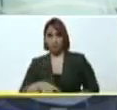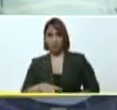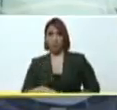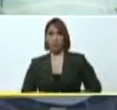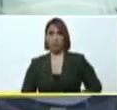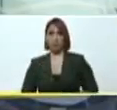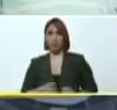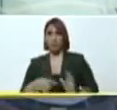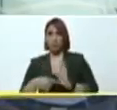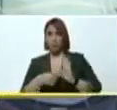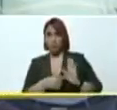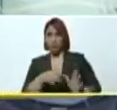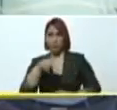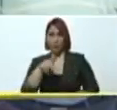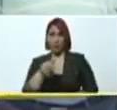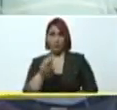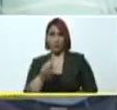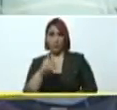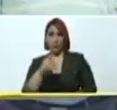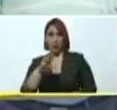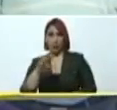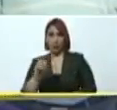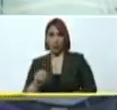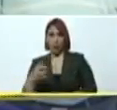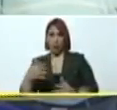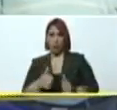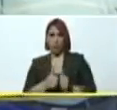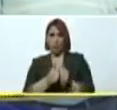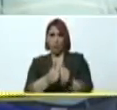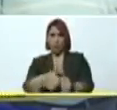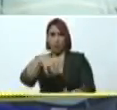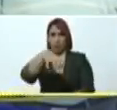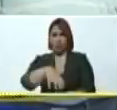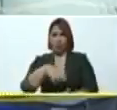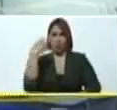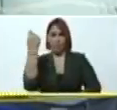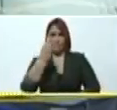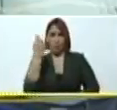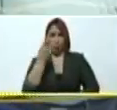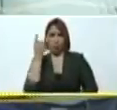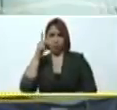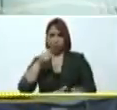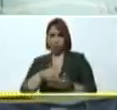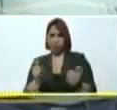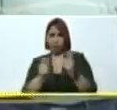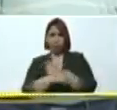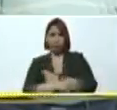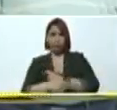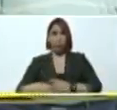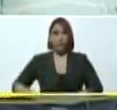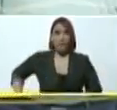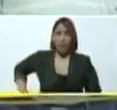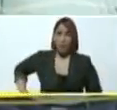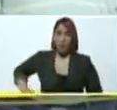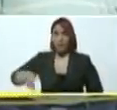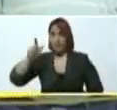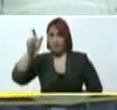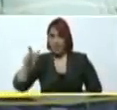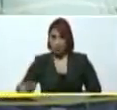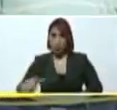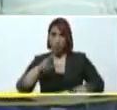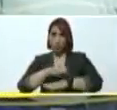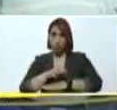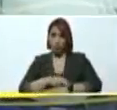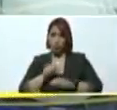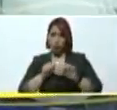Belisario, quien nos acompaña desde el estado de Apure. Él viene para acá para recibir un trasplante renal. Es una persona que se